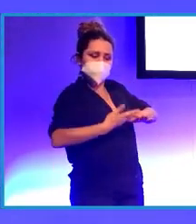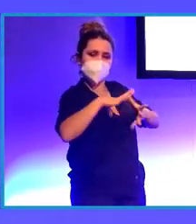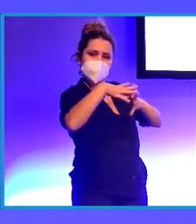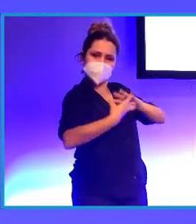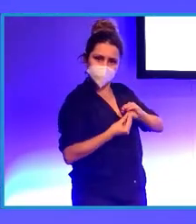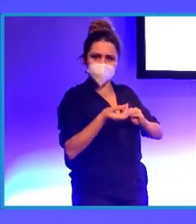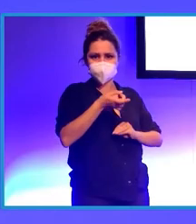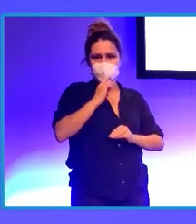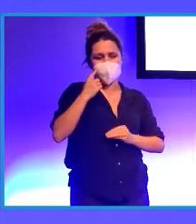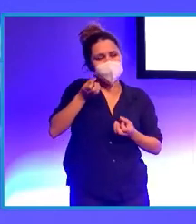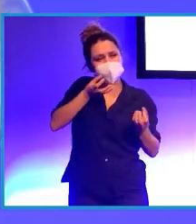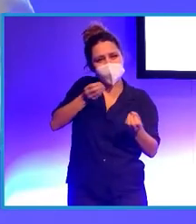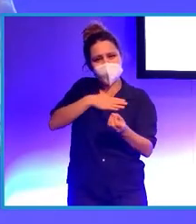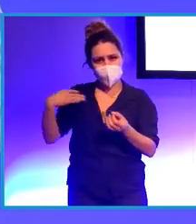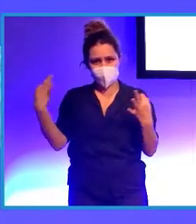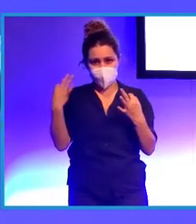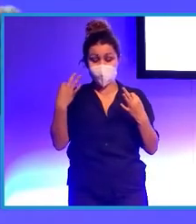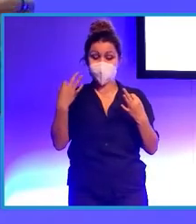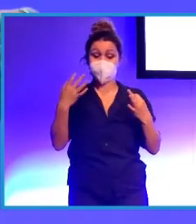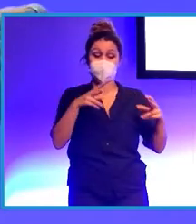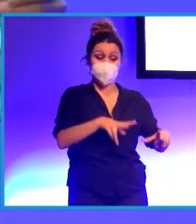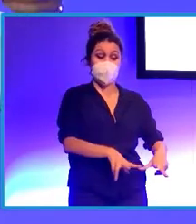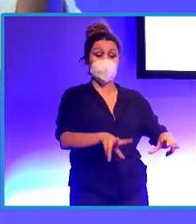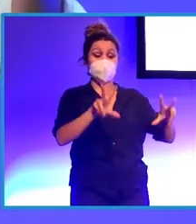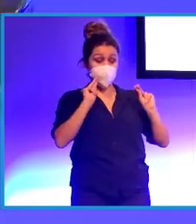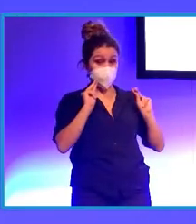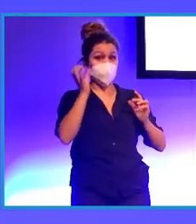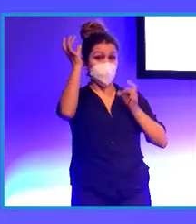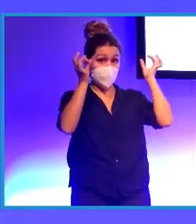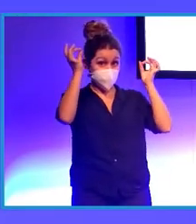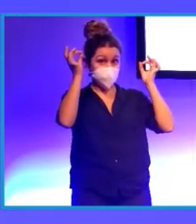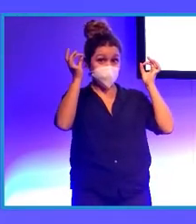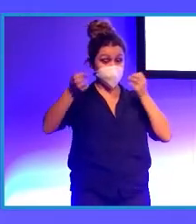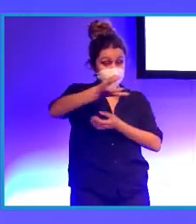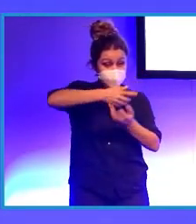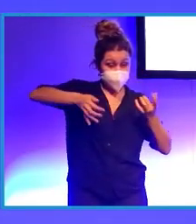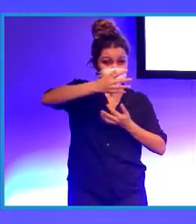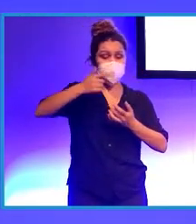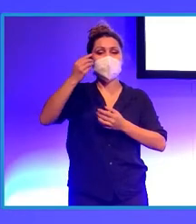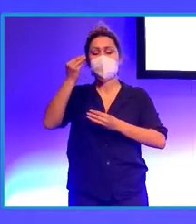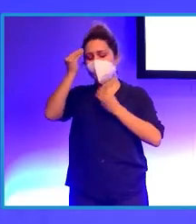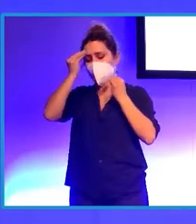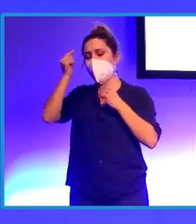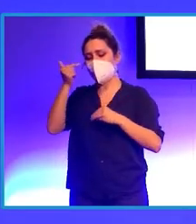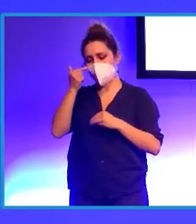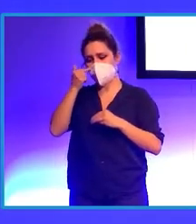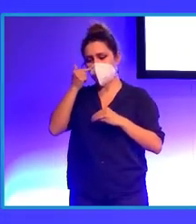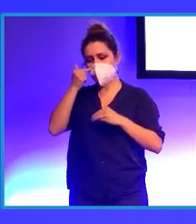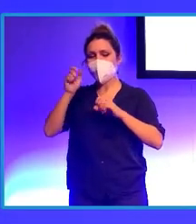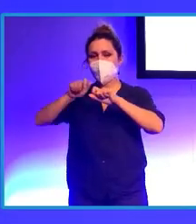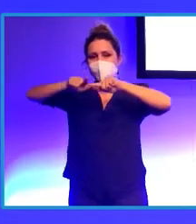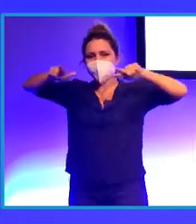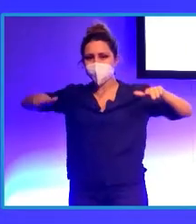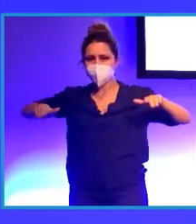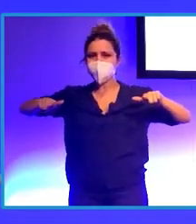Después del brainstorming, decidimos en qué entorno queremos movernos dentro del